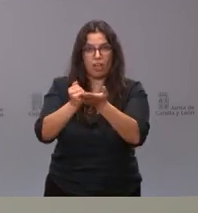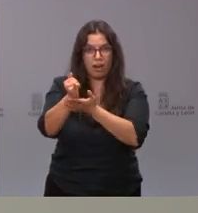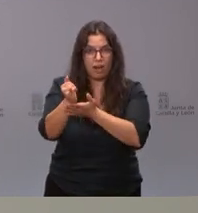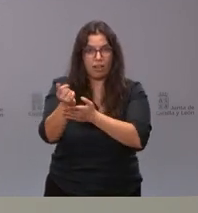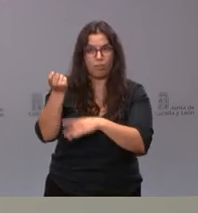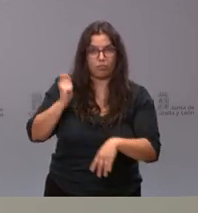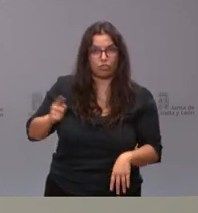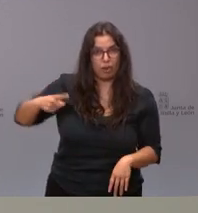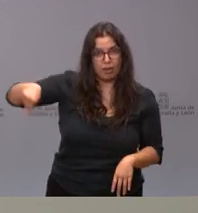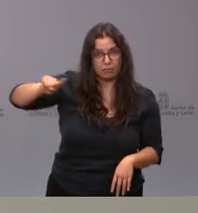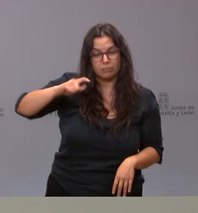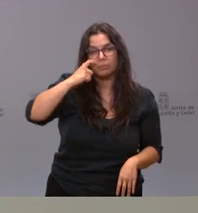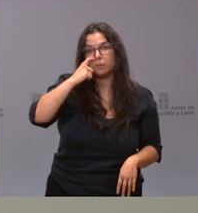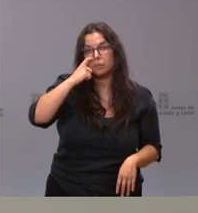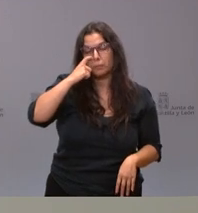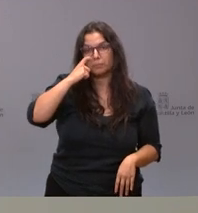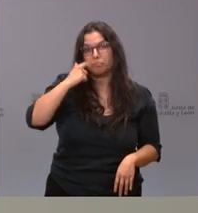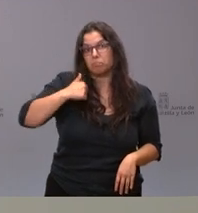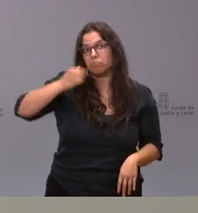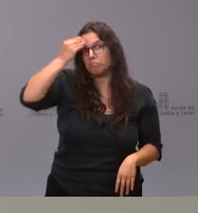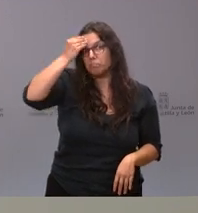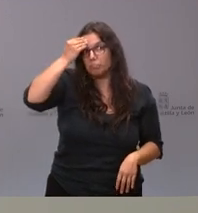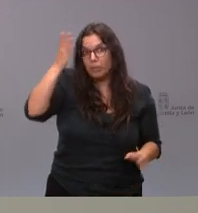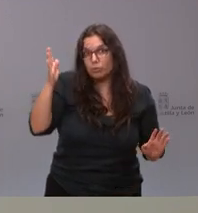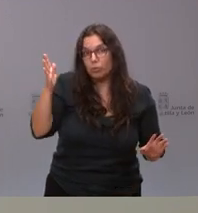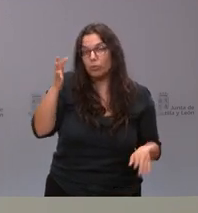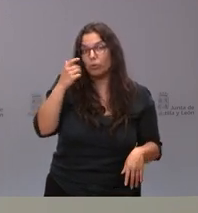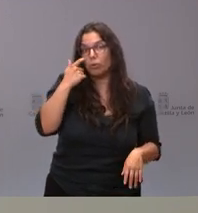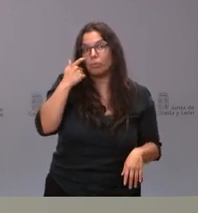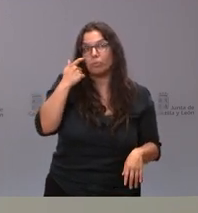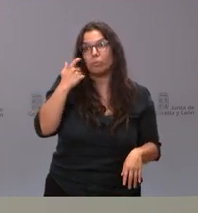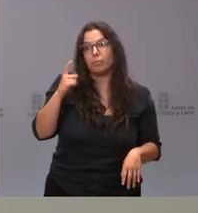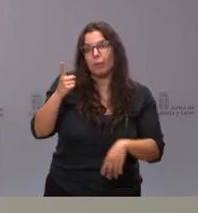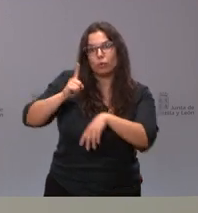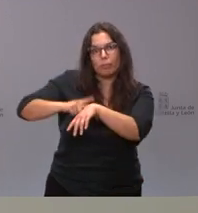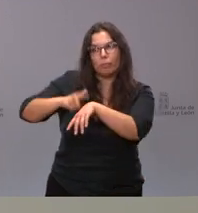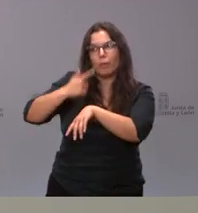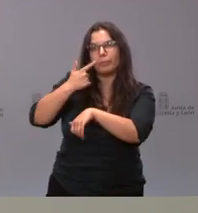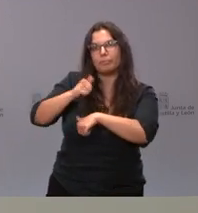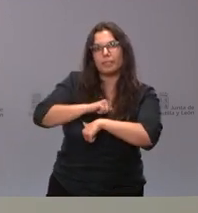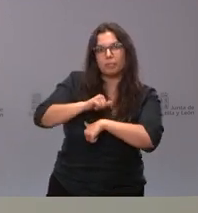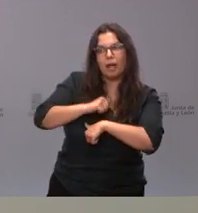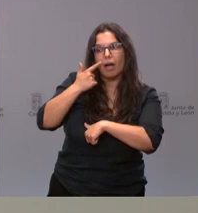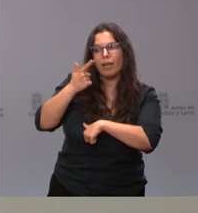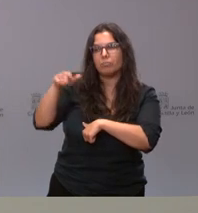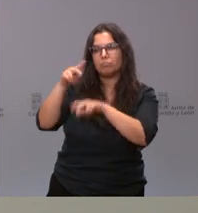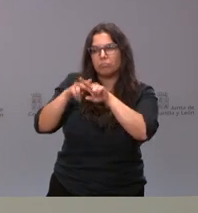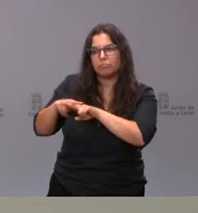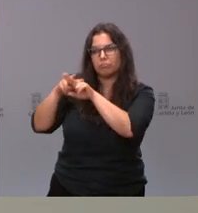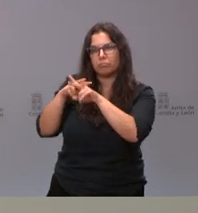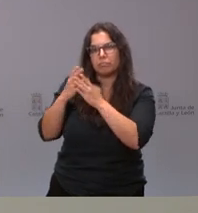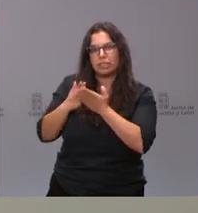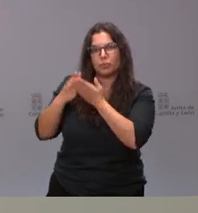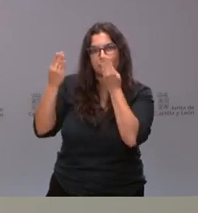punto de vista, yo creo que hay que tener ese tiempo de espera para que esos trabajos finalicen y también se